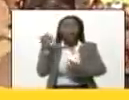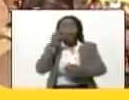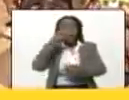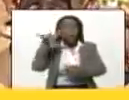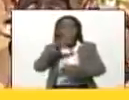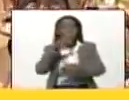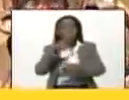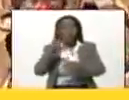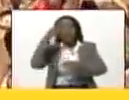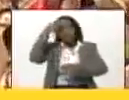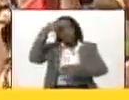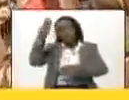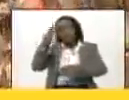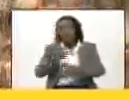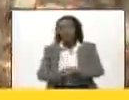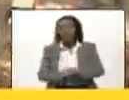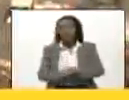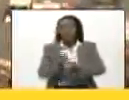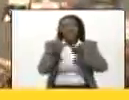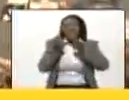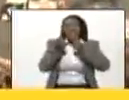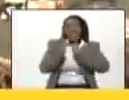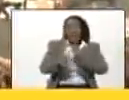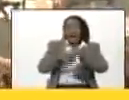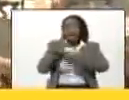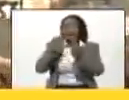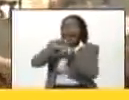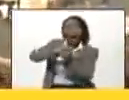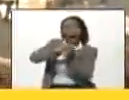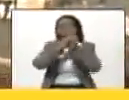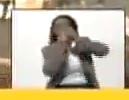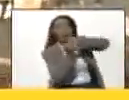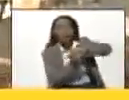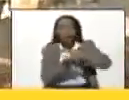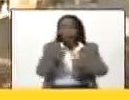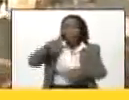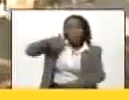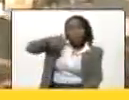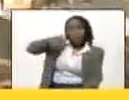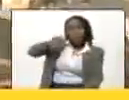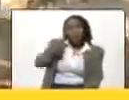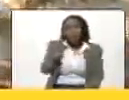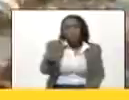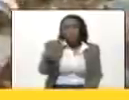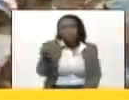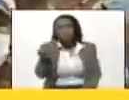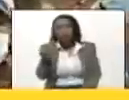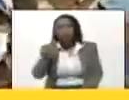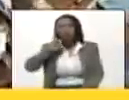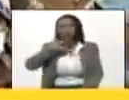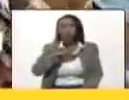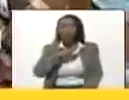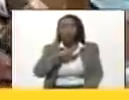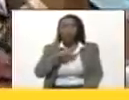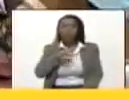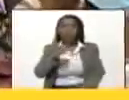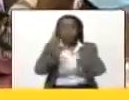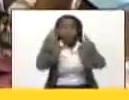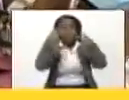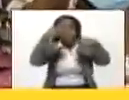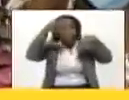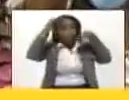imperio maya. 14.000,.000,